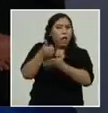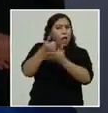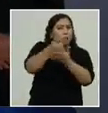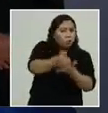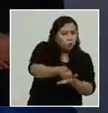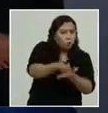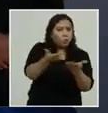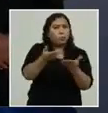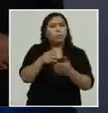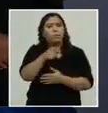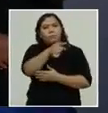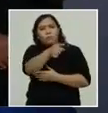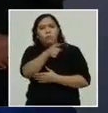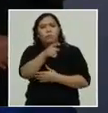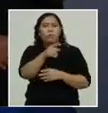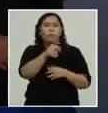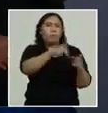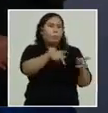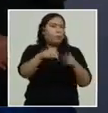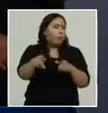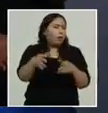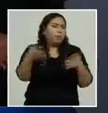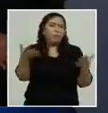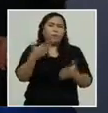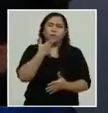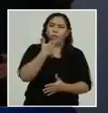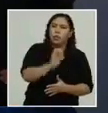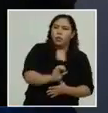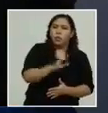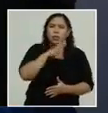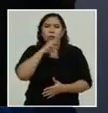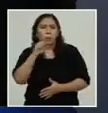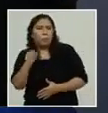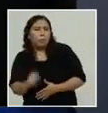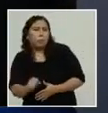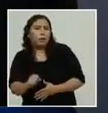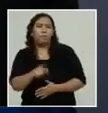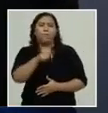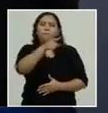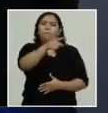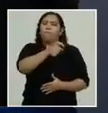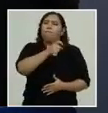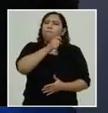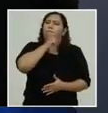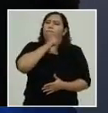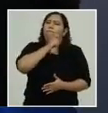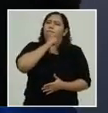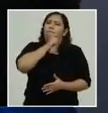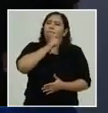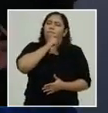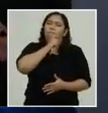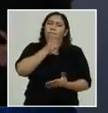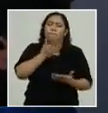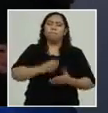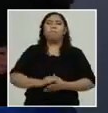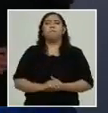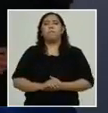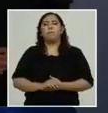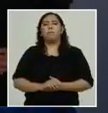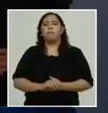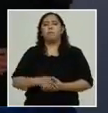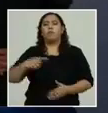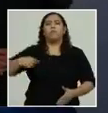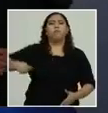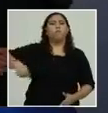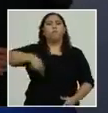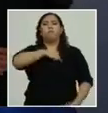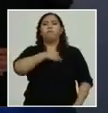muchas personas, niños, ancianos que han sufrido los embates de este fenómeno natural. En ese sentido, Fuerzas Armadas de Honduras ha hecho un